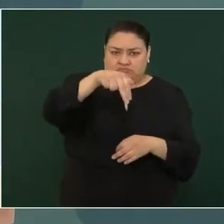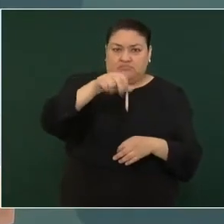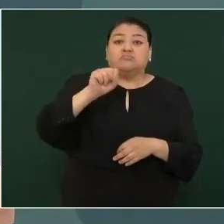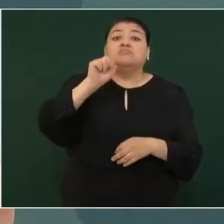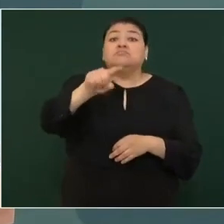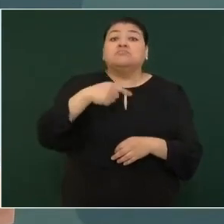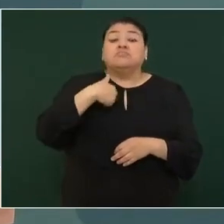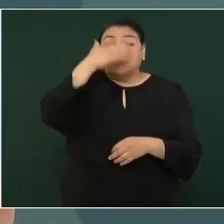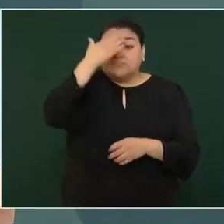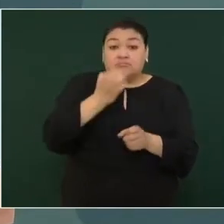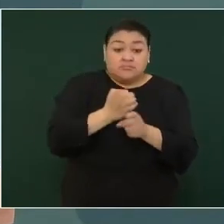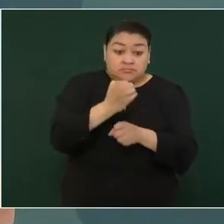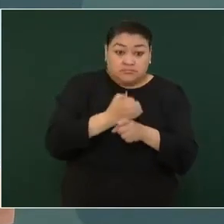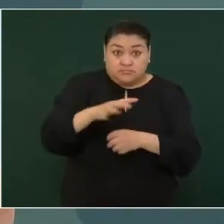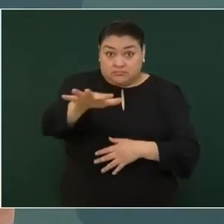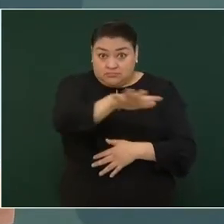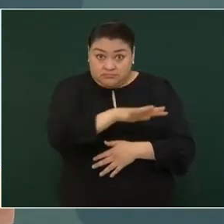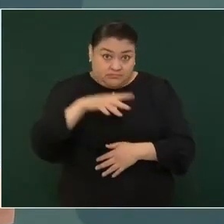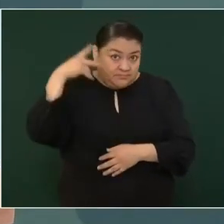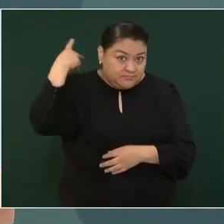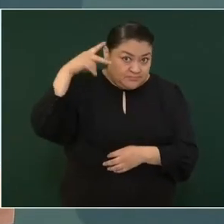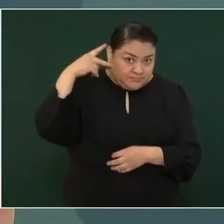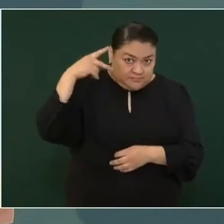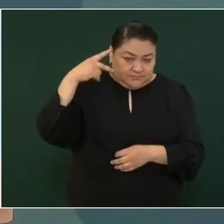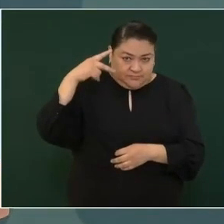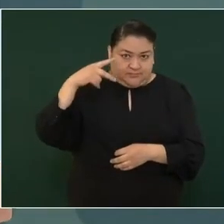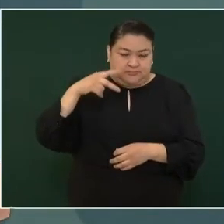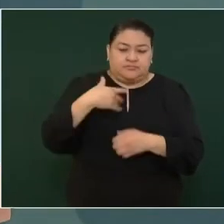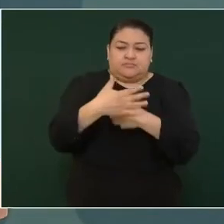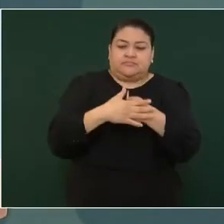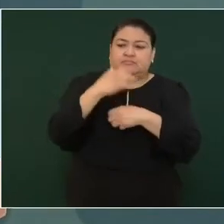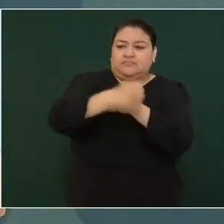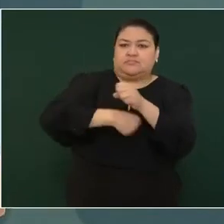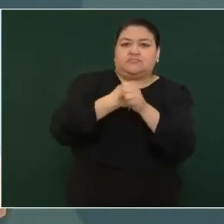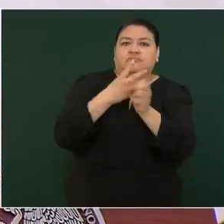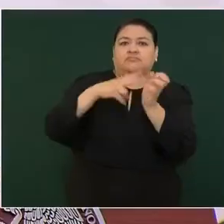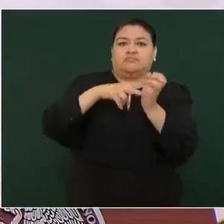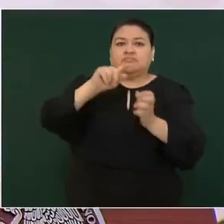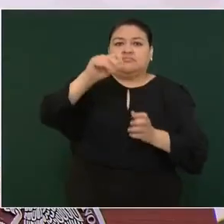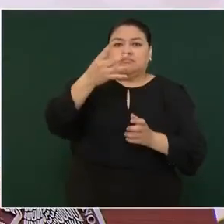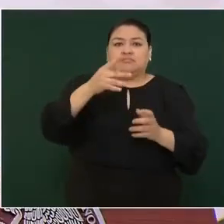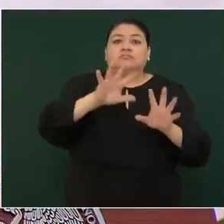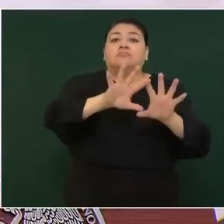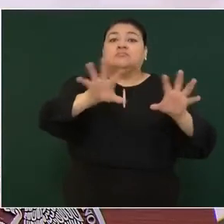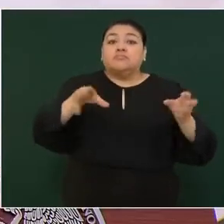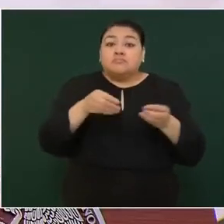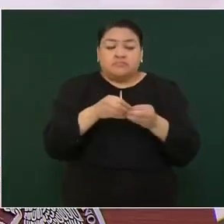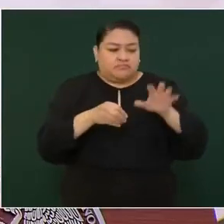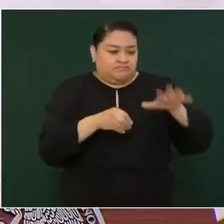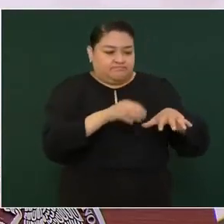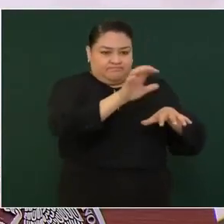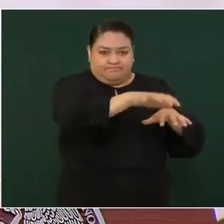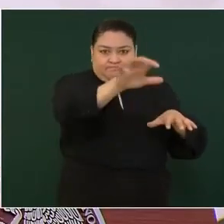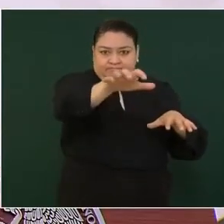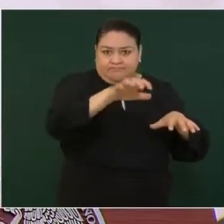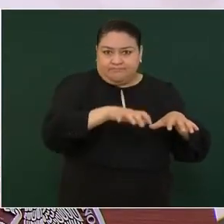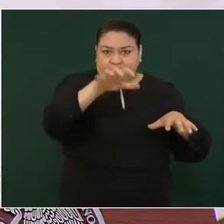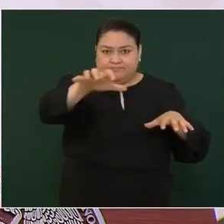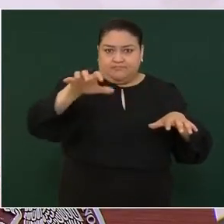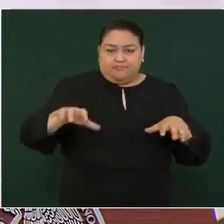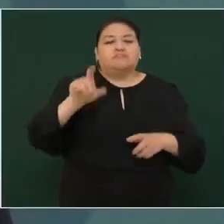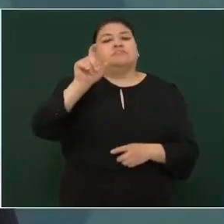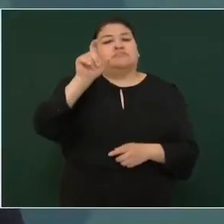tendrá para el 2024 20 instalaciones, 20 compañías